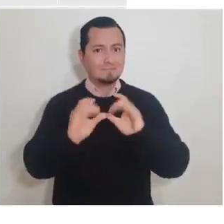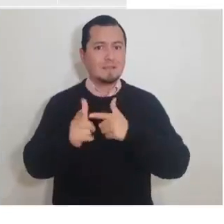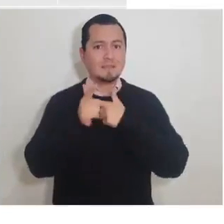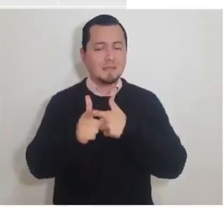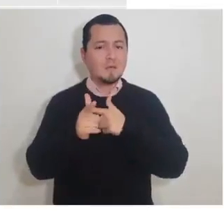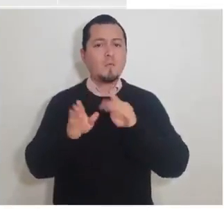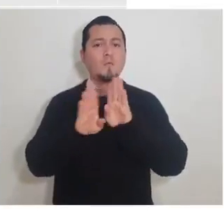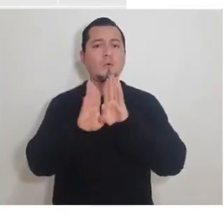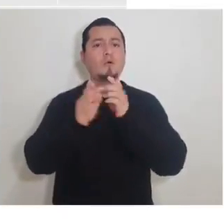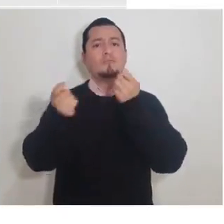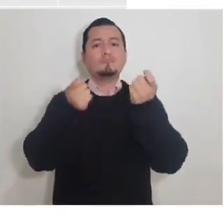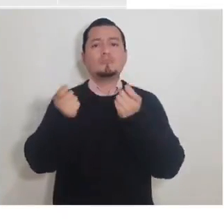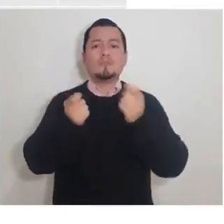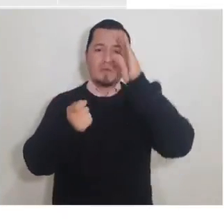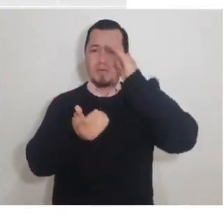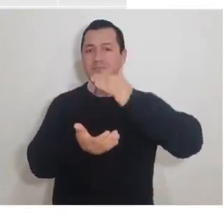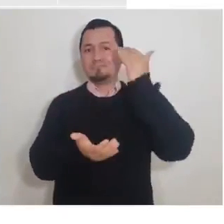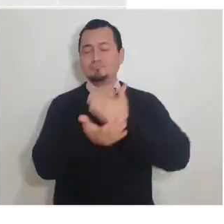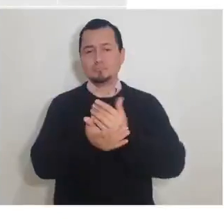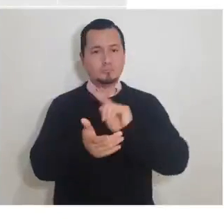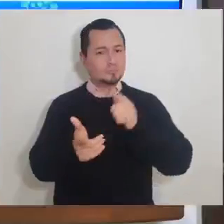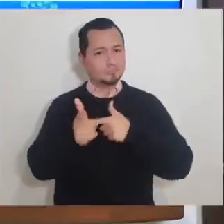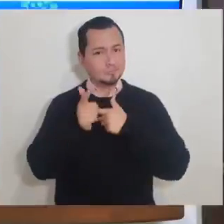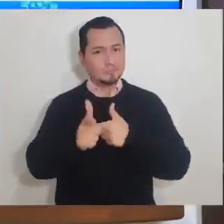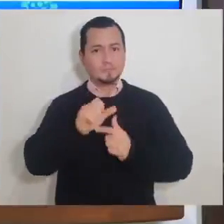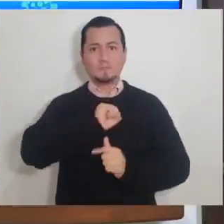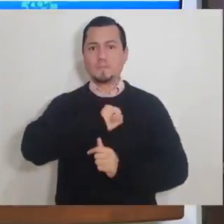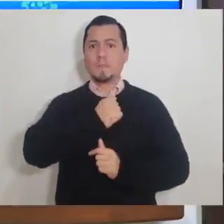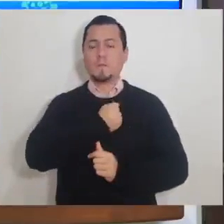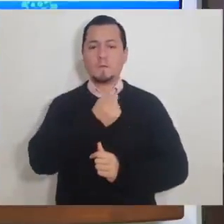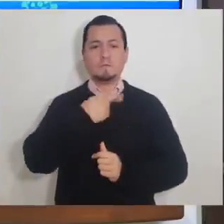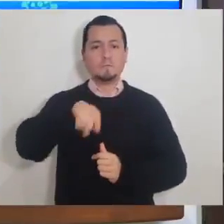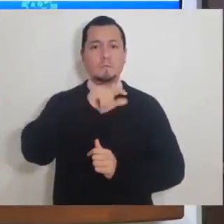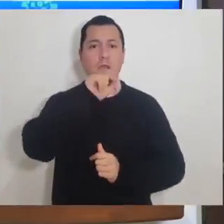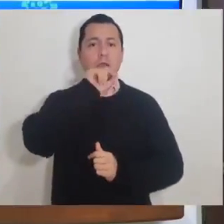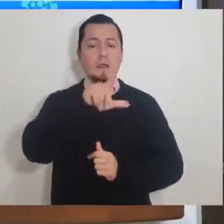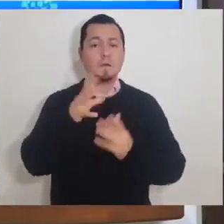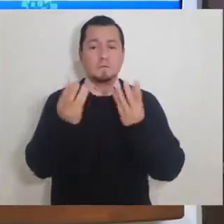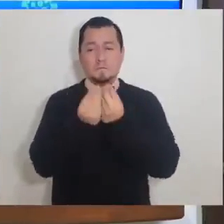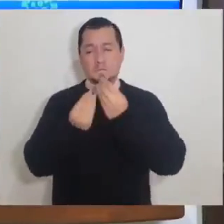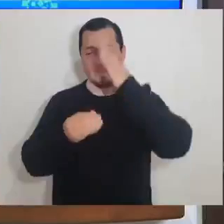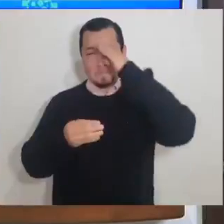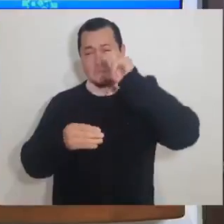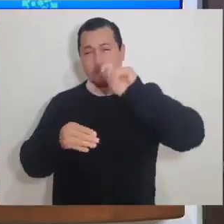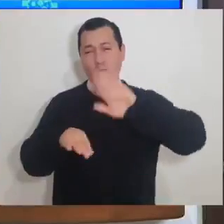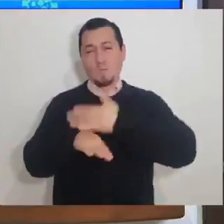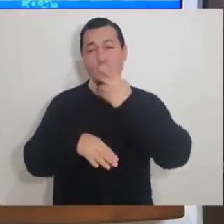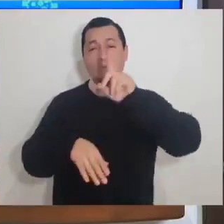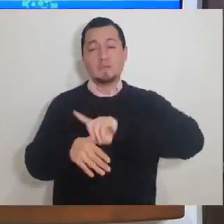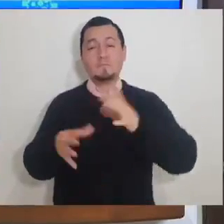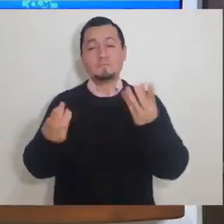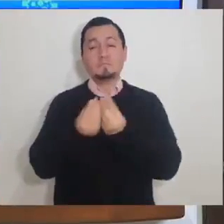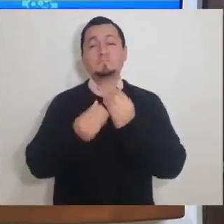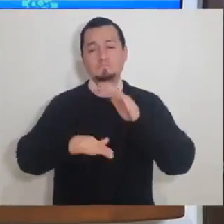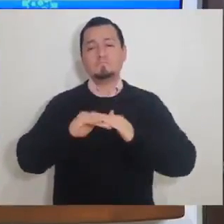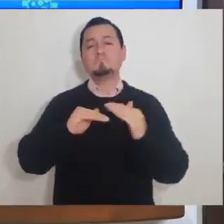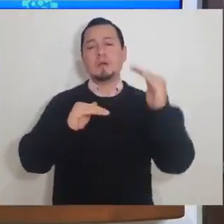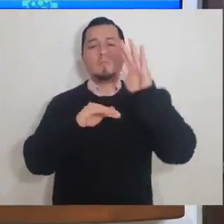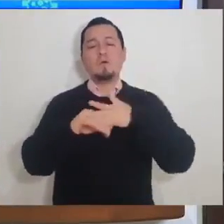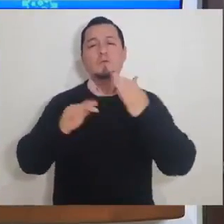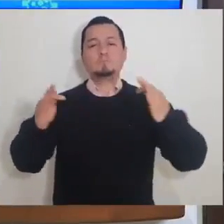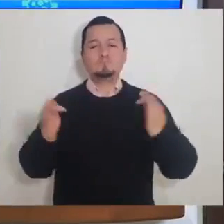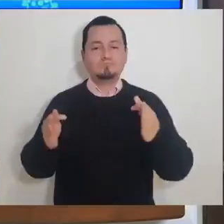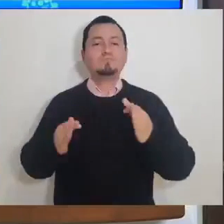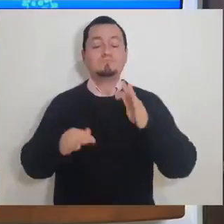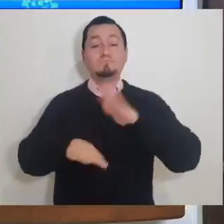reforzar las medidas que hemos tomado para cuidar la vida y la salud de los calicienses. Sin embargo, en esta temporada el número de casos ha ido en aumento de